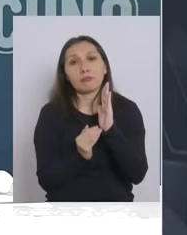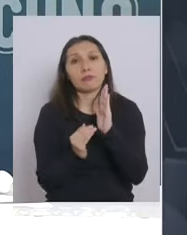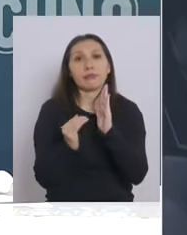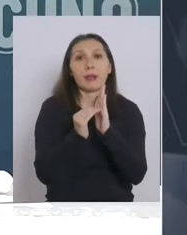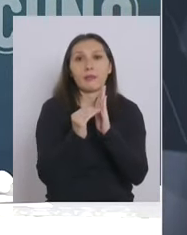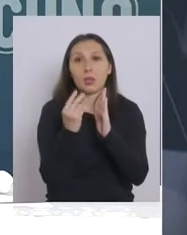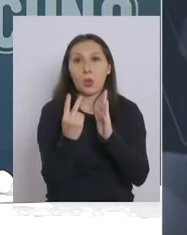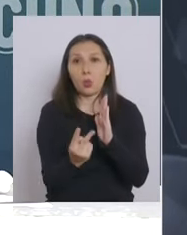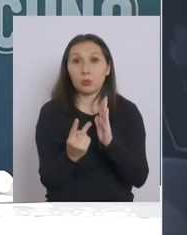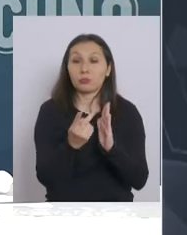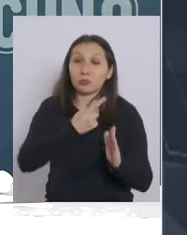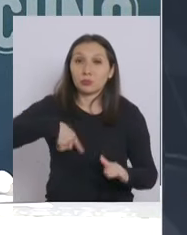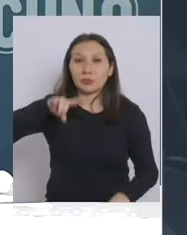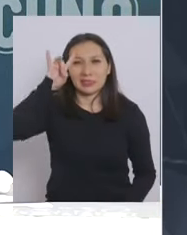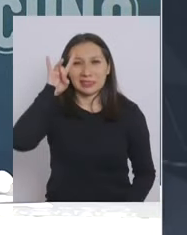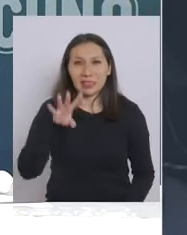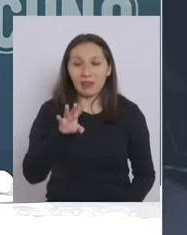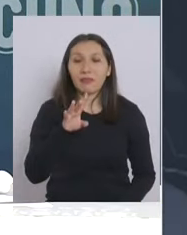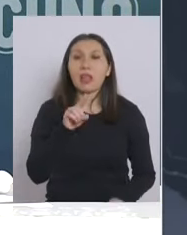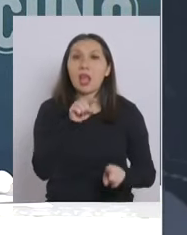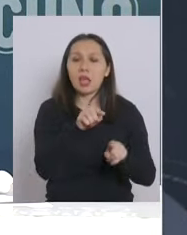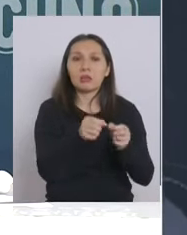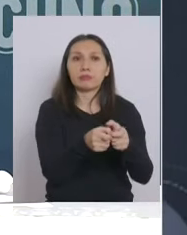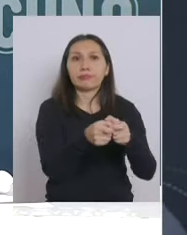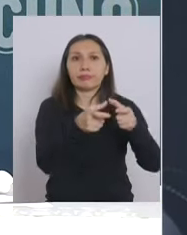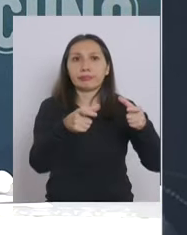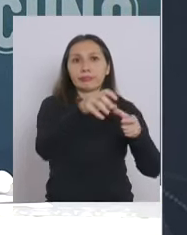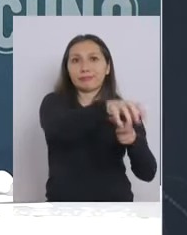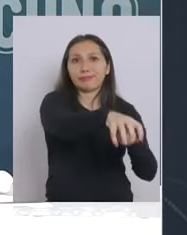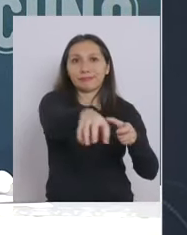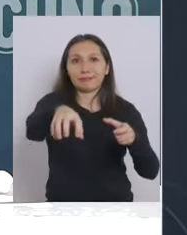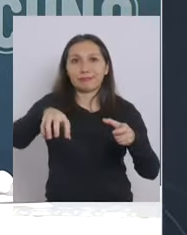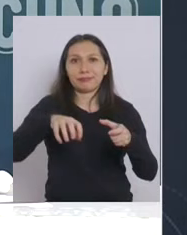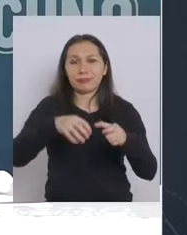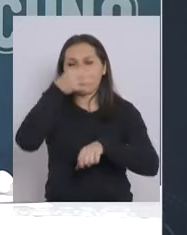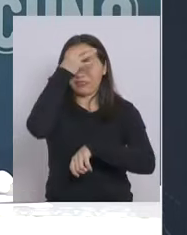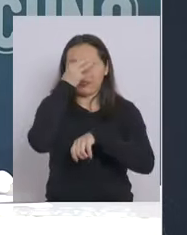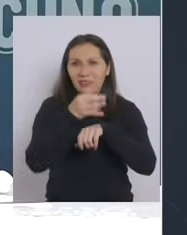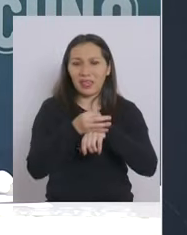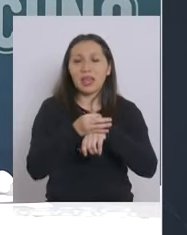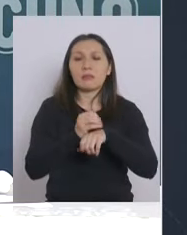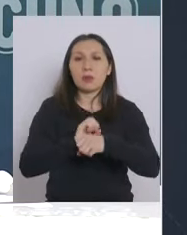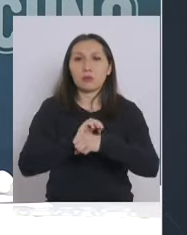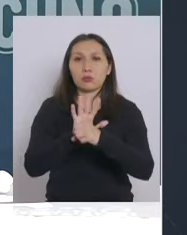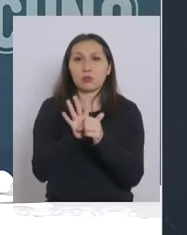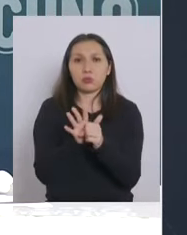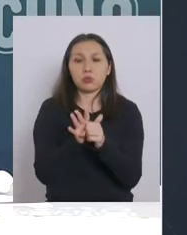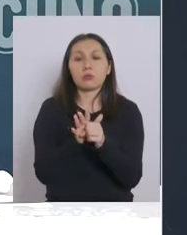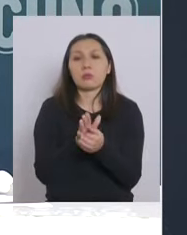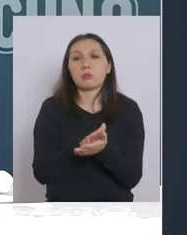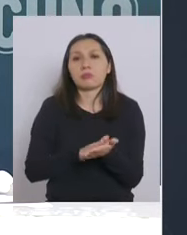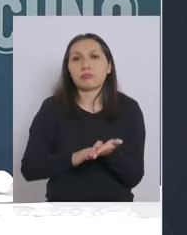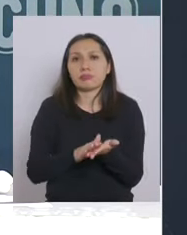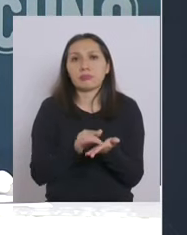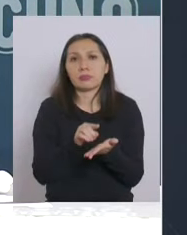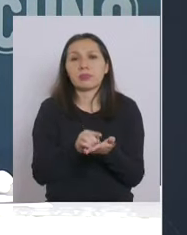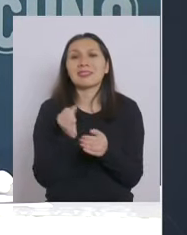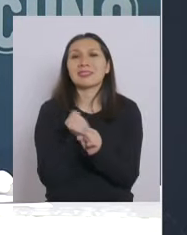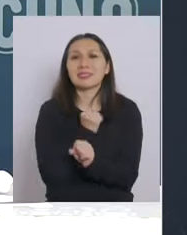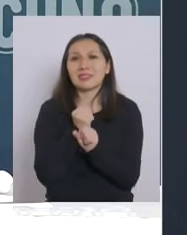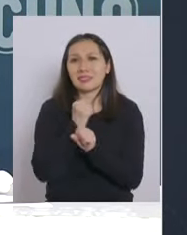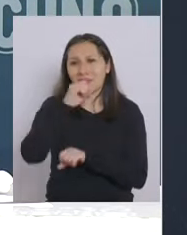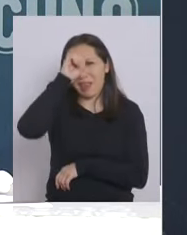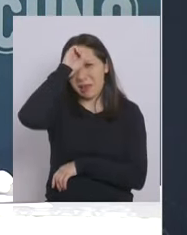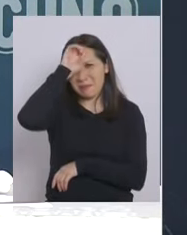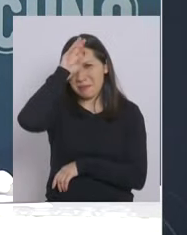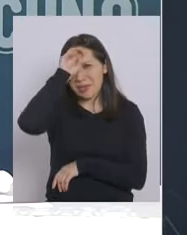nosotros sabemos que han habido ahí focos de pacientes infectados con coronavirus como una faena minera